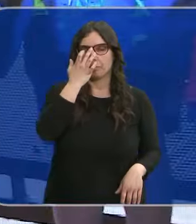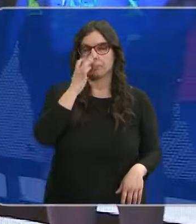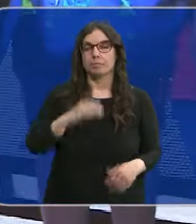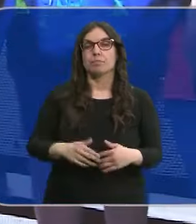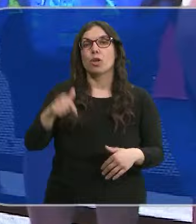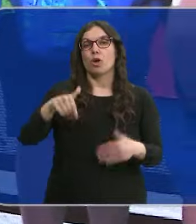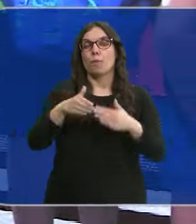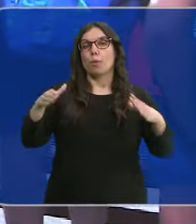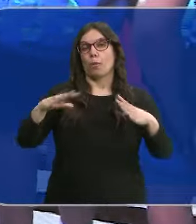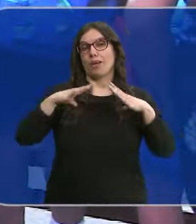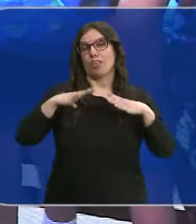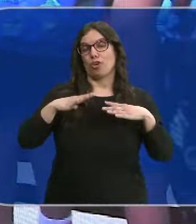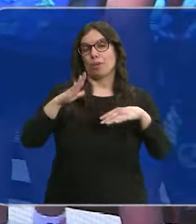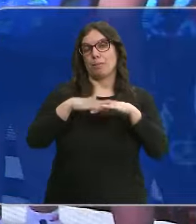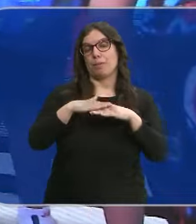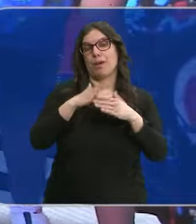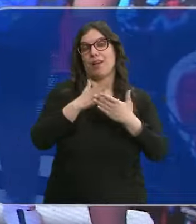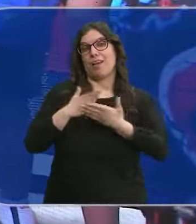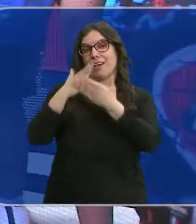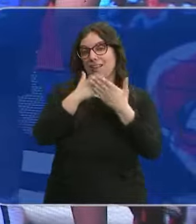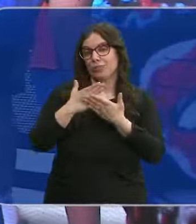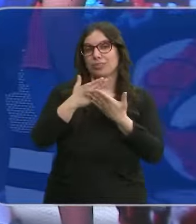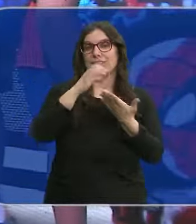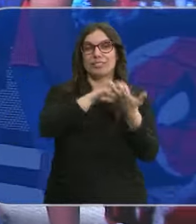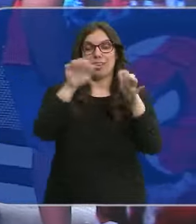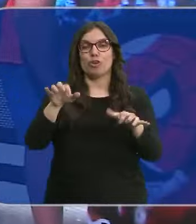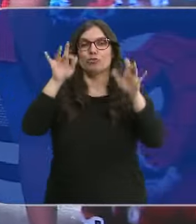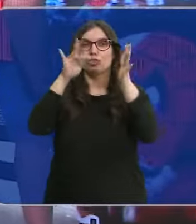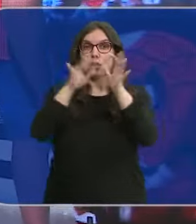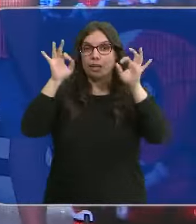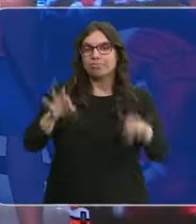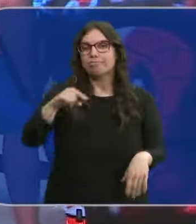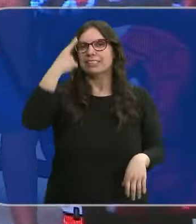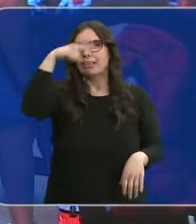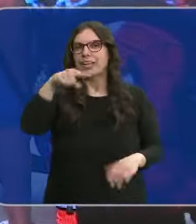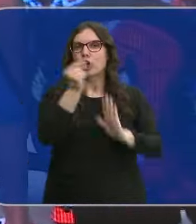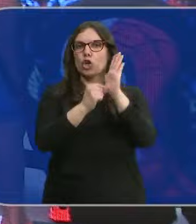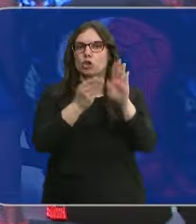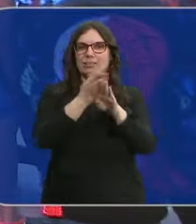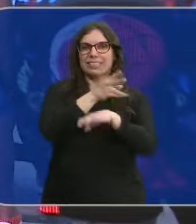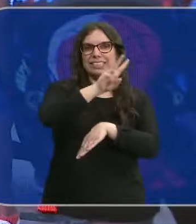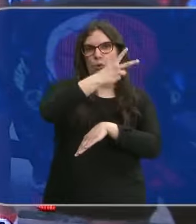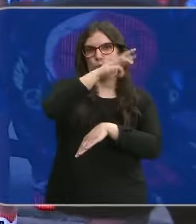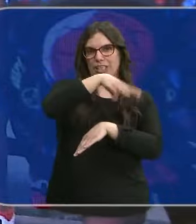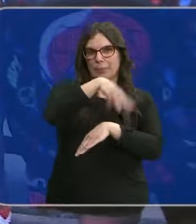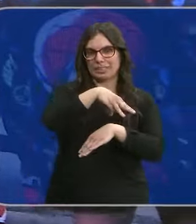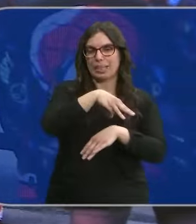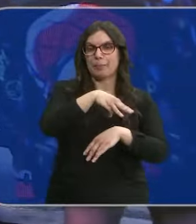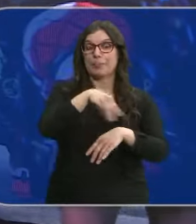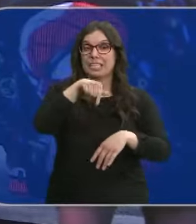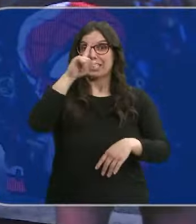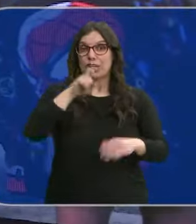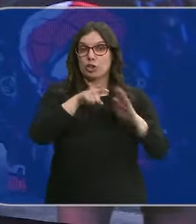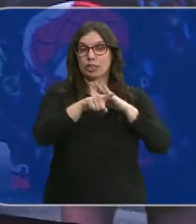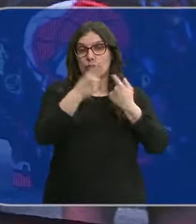Hoy comienzan las vacaciones para los estudiantes de Castilla y León y es el momento de conocer las notas del segundo trimestre. Un trámite que trae